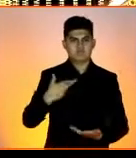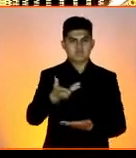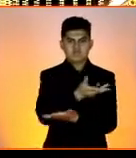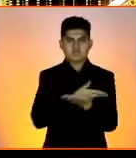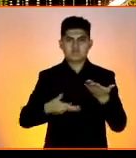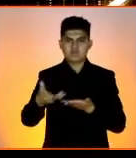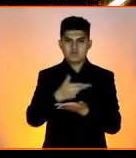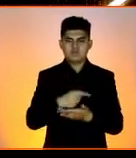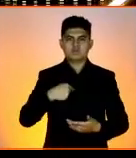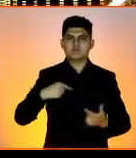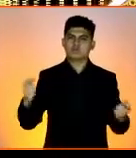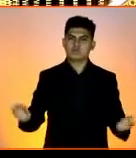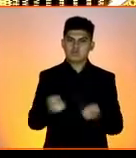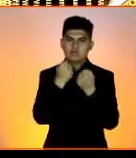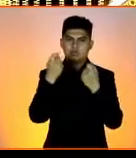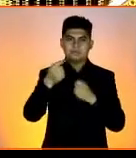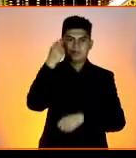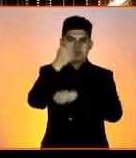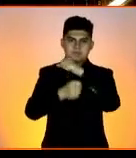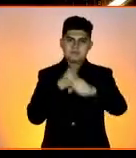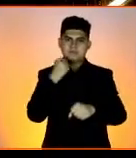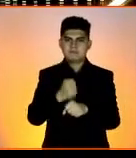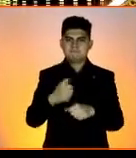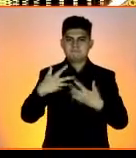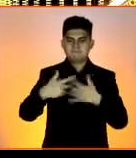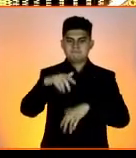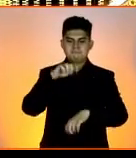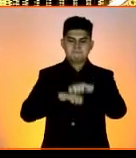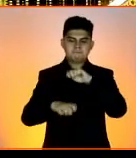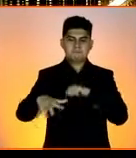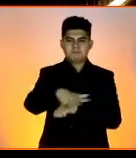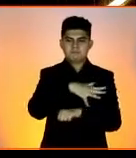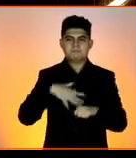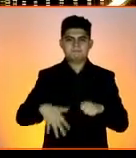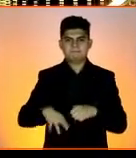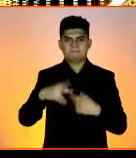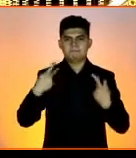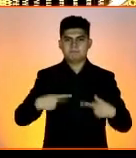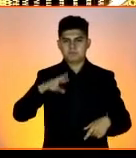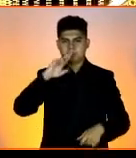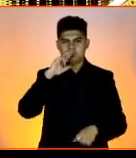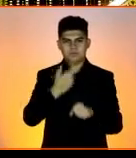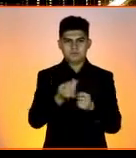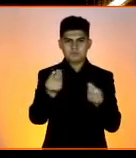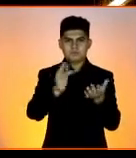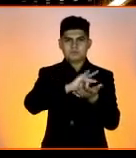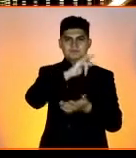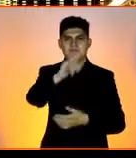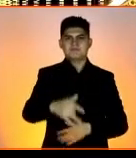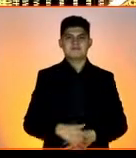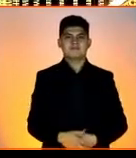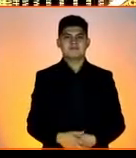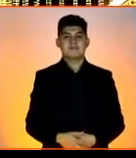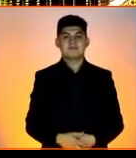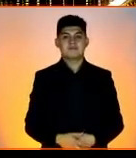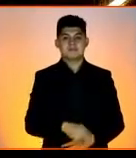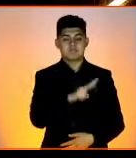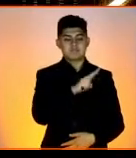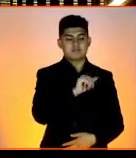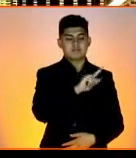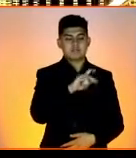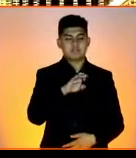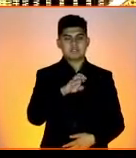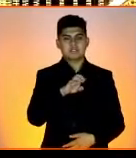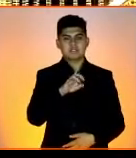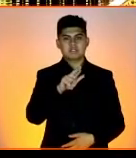estamos celebrando, que es nuestro primer año distinguirnos como empresa socialmente responsable. Muchísimas gracias. Villacerre